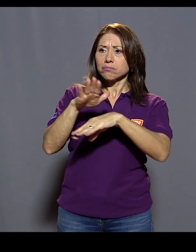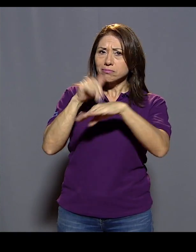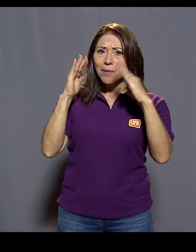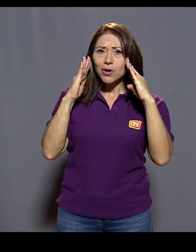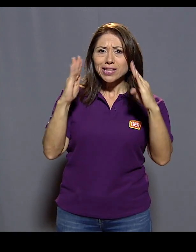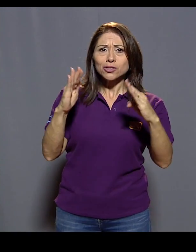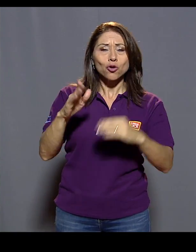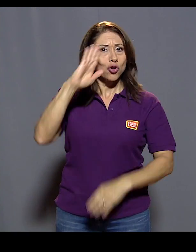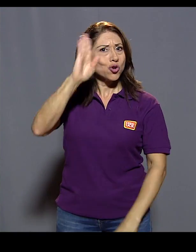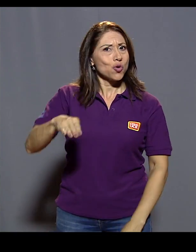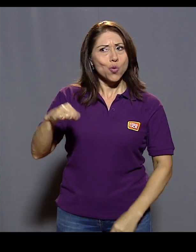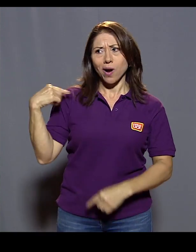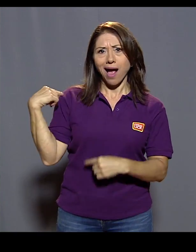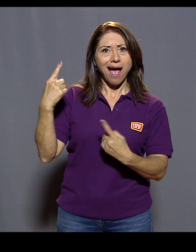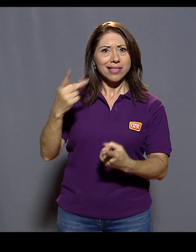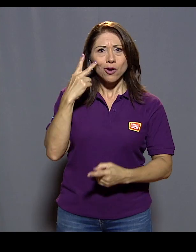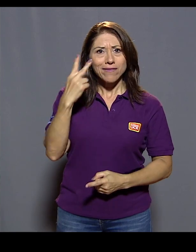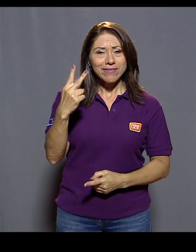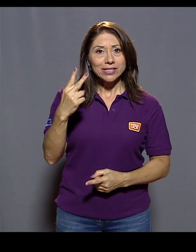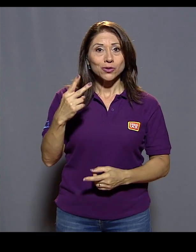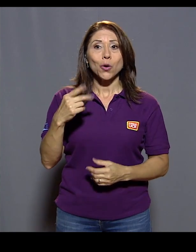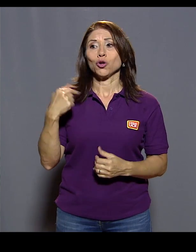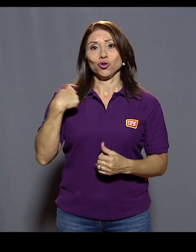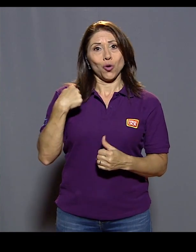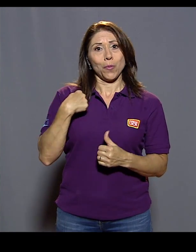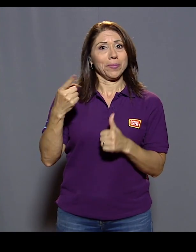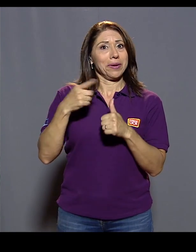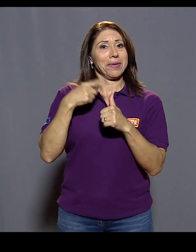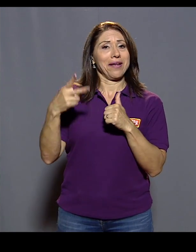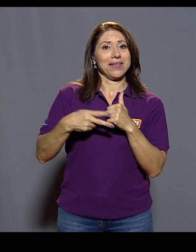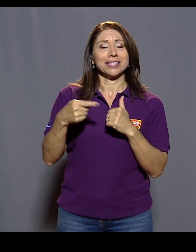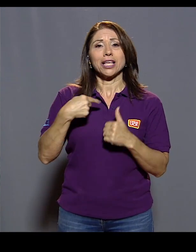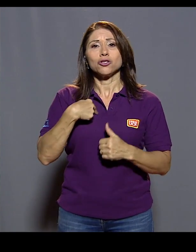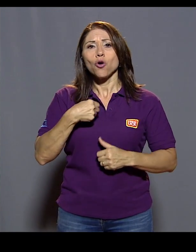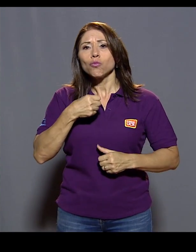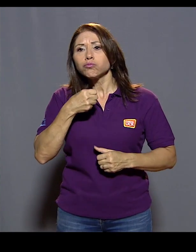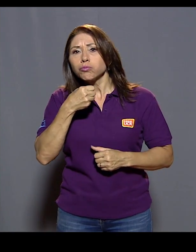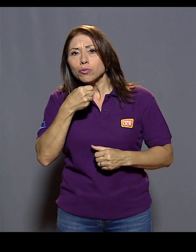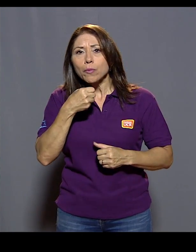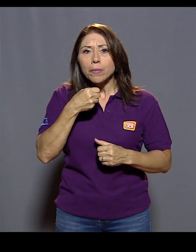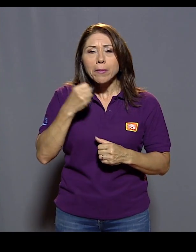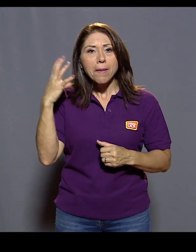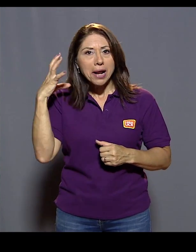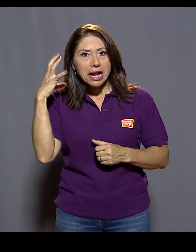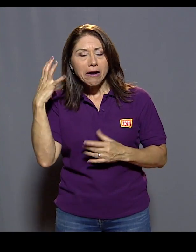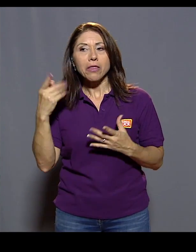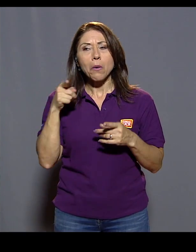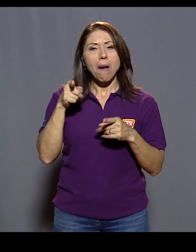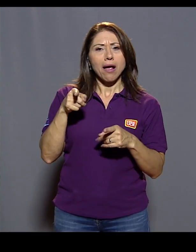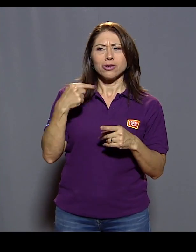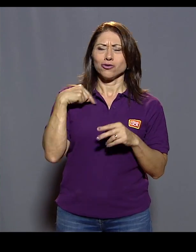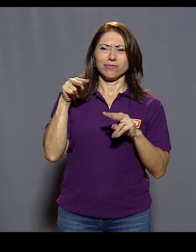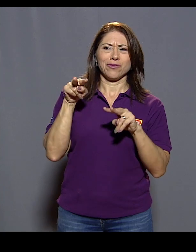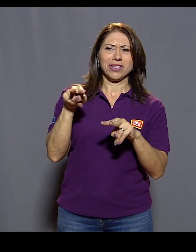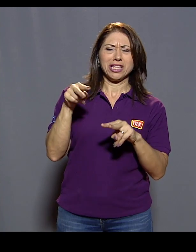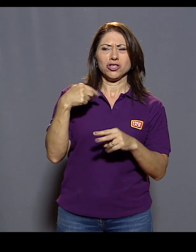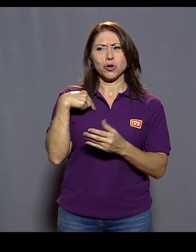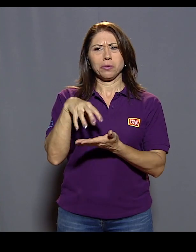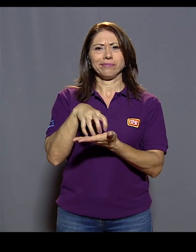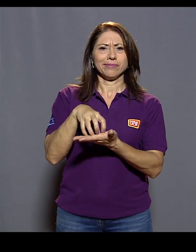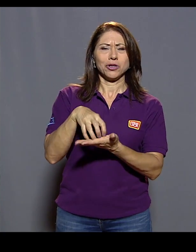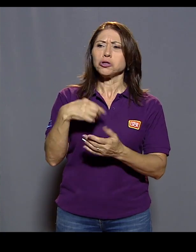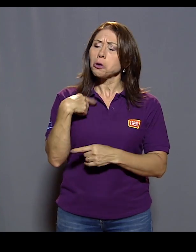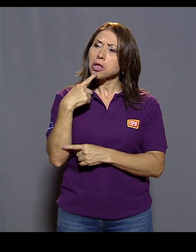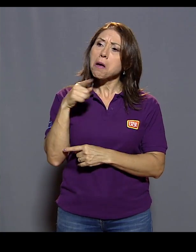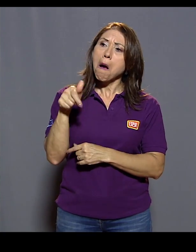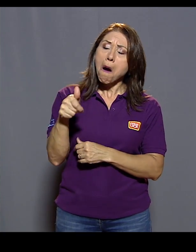también y recuerdo haberlo visto y demás. Me quedé como con la duda y dije mira qué bueno ese señor, mayor pero corre muy bien y